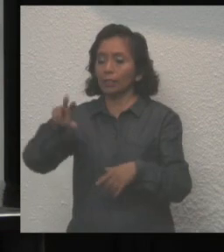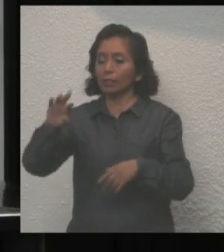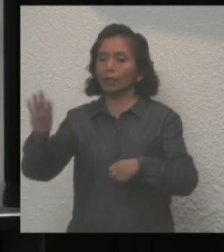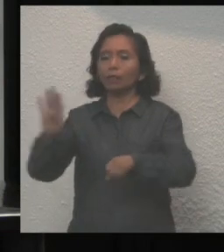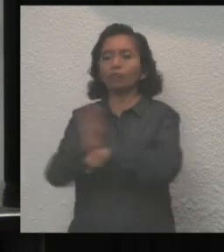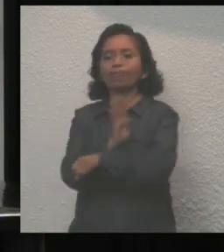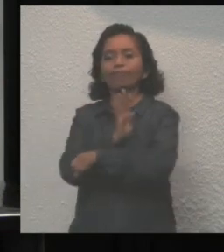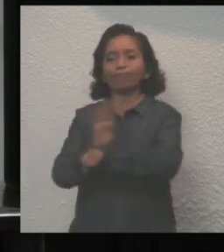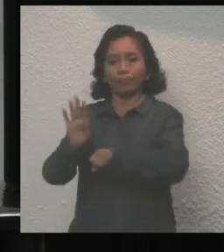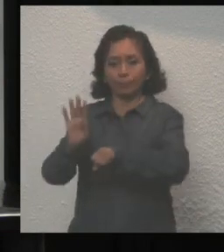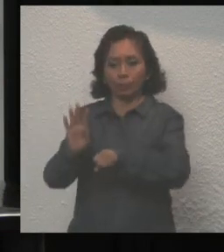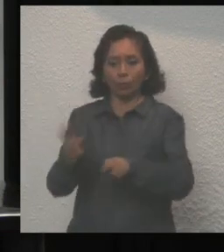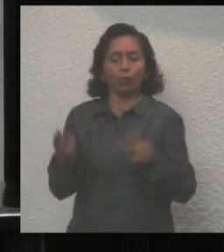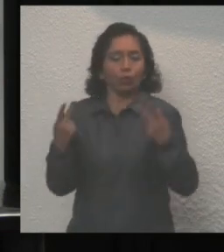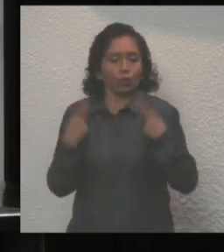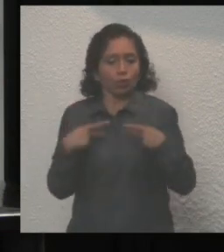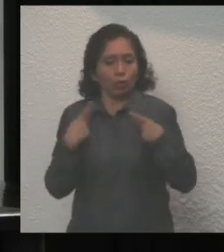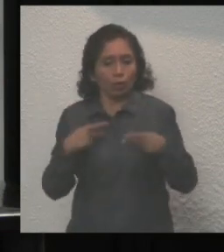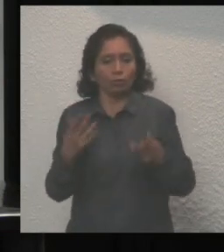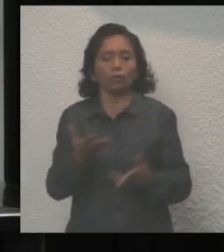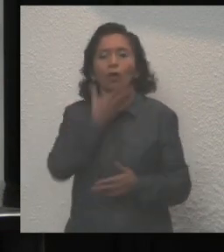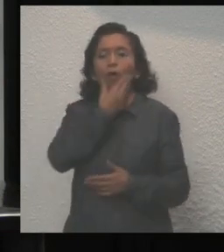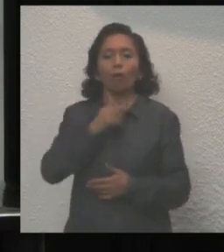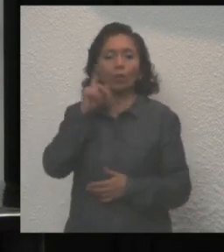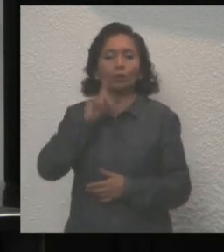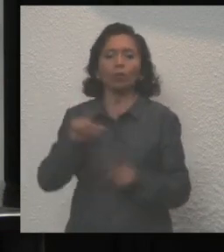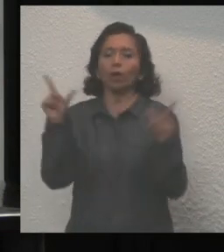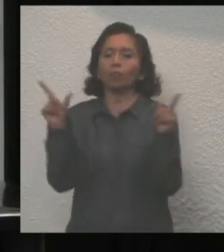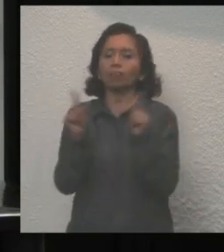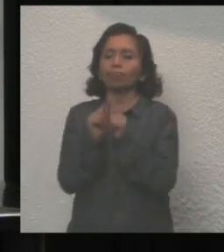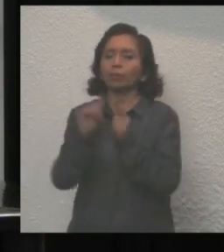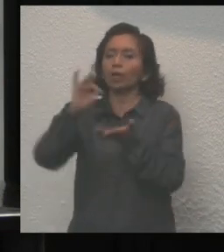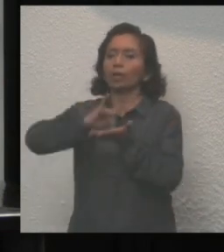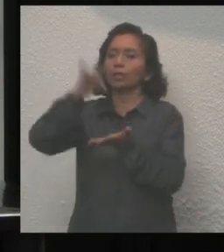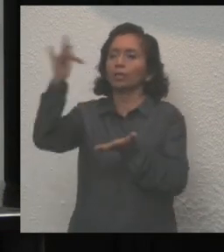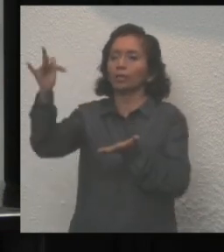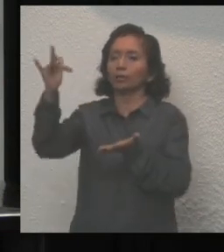Roo y las y los ciudadanos. Es cuanto y muchas gracias.